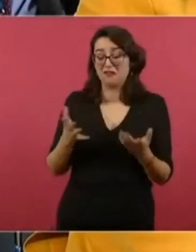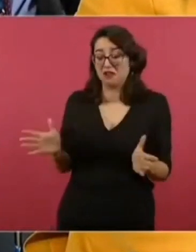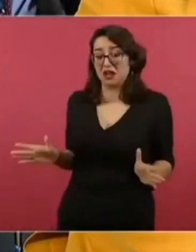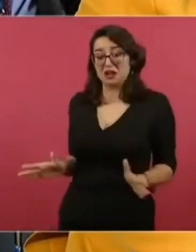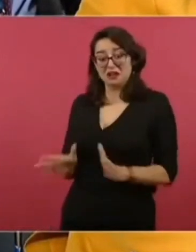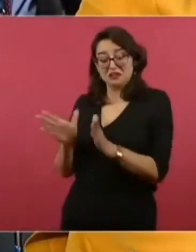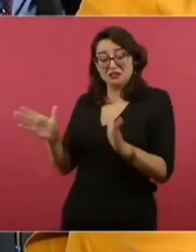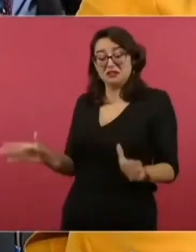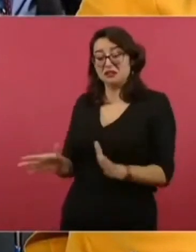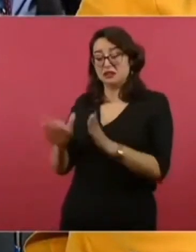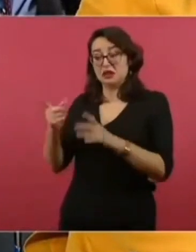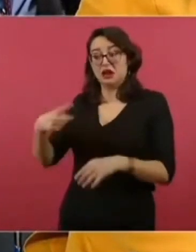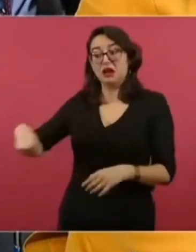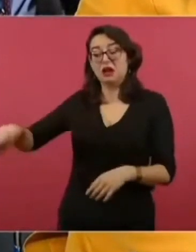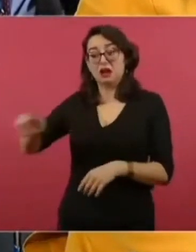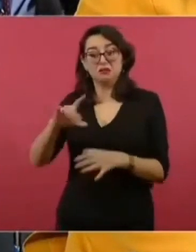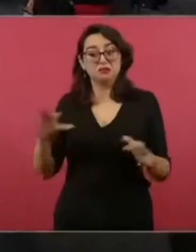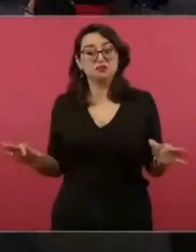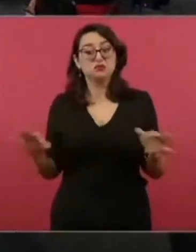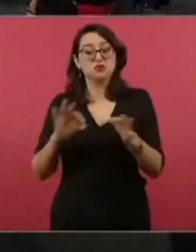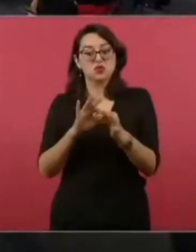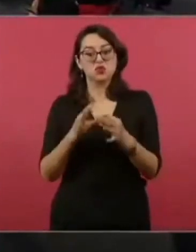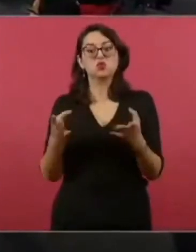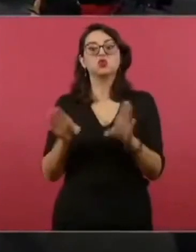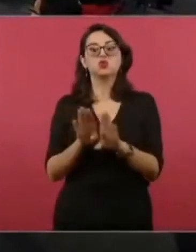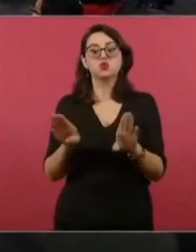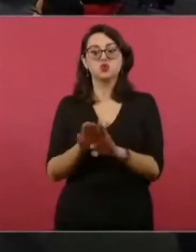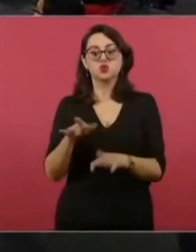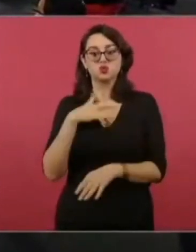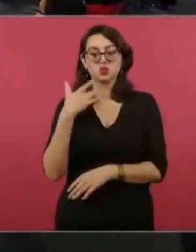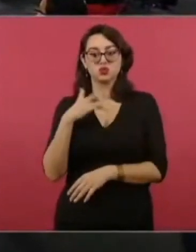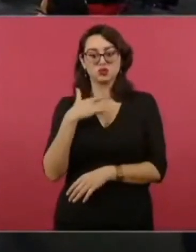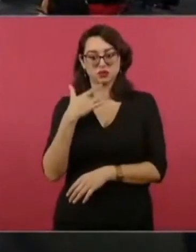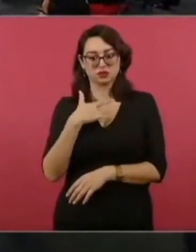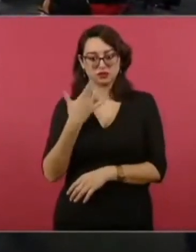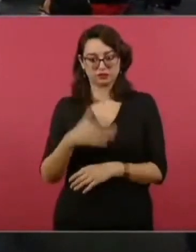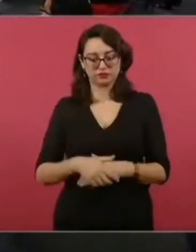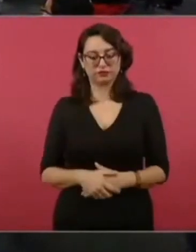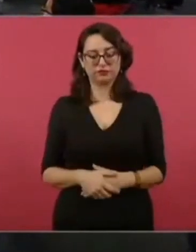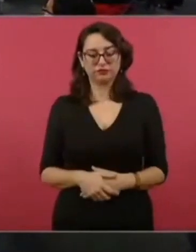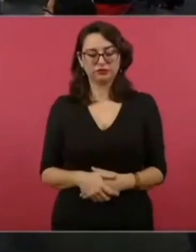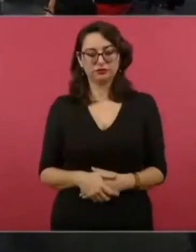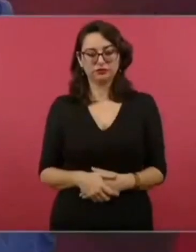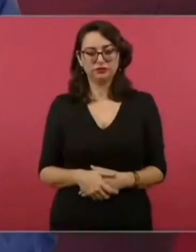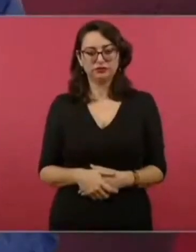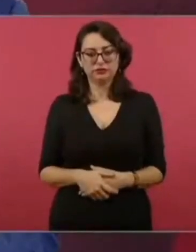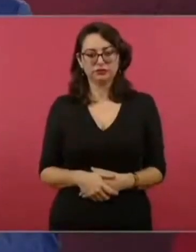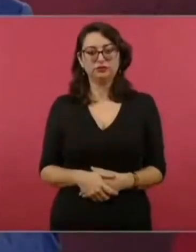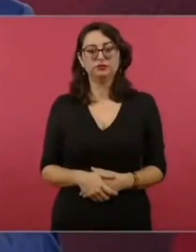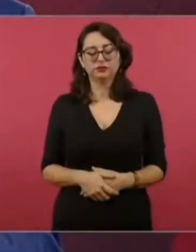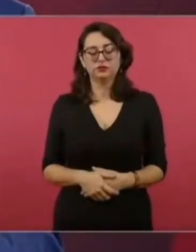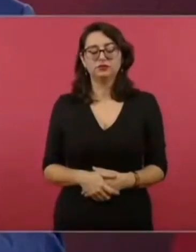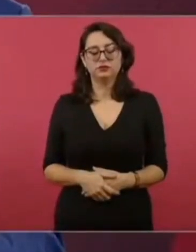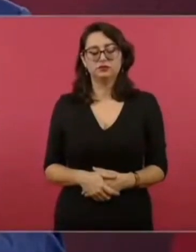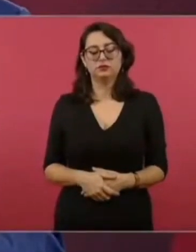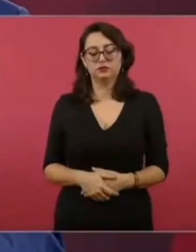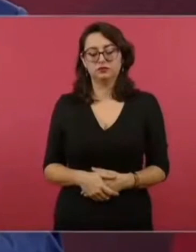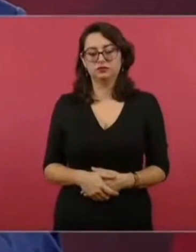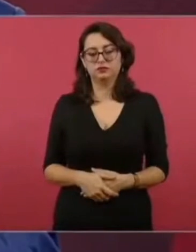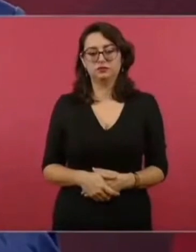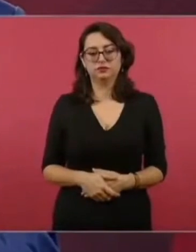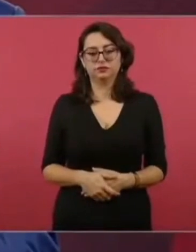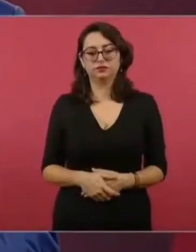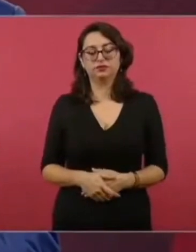base social que tiene este grupo en esta región. Yo quiero hacer un llamado a la gente de esta región,